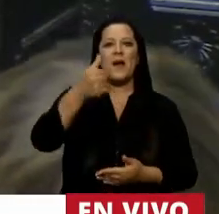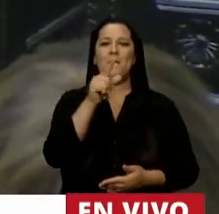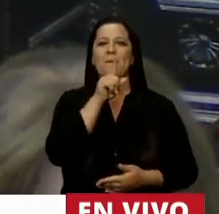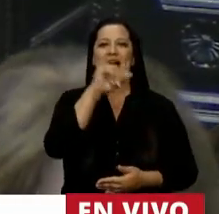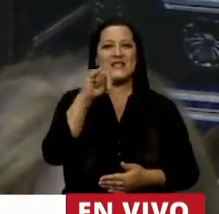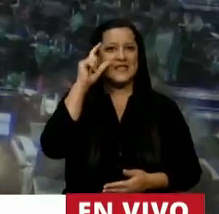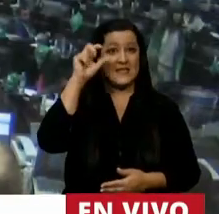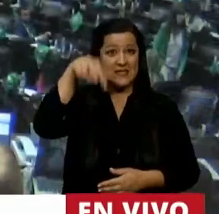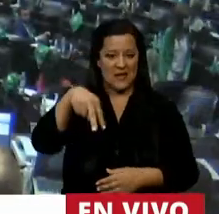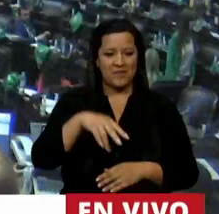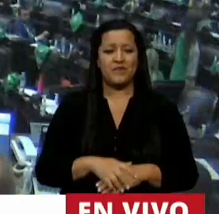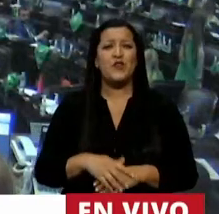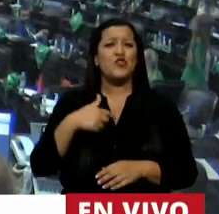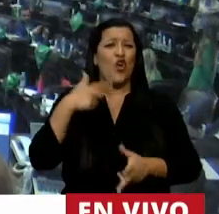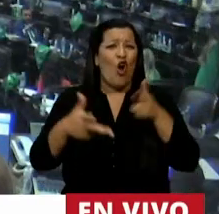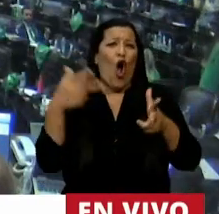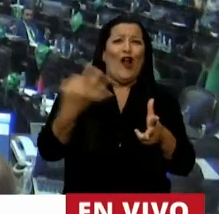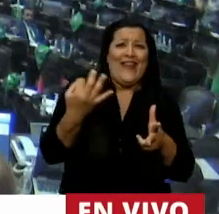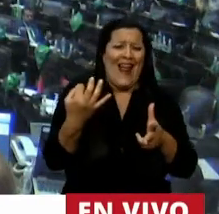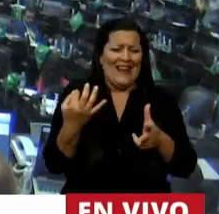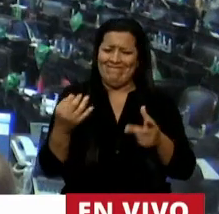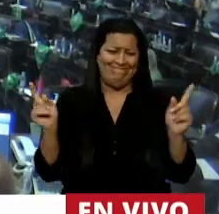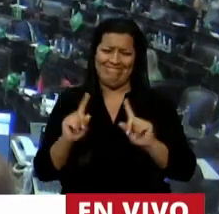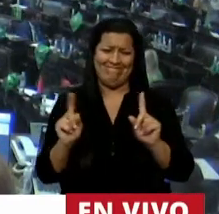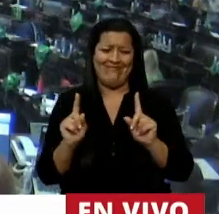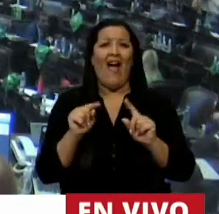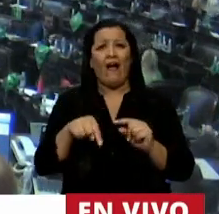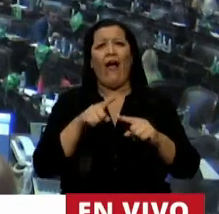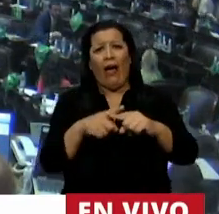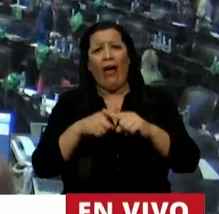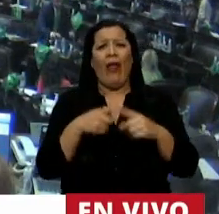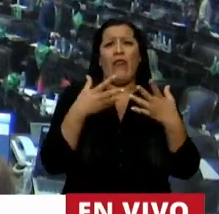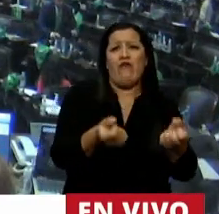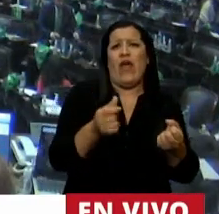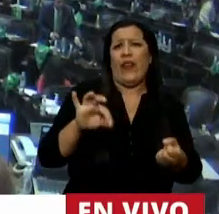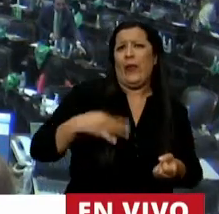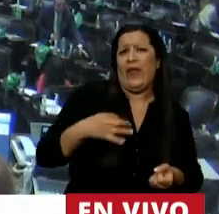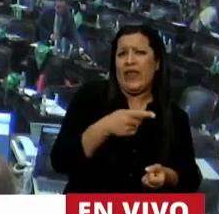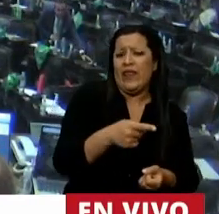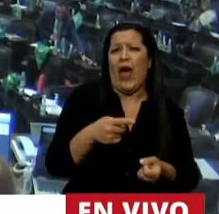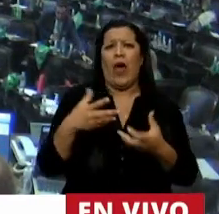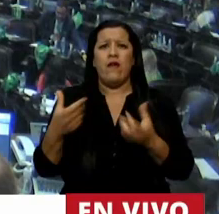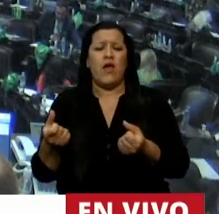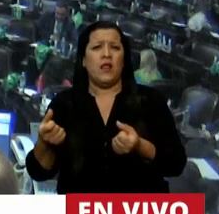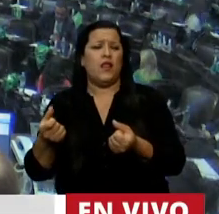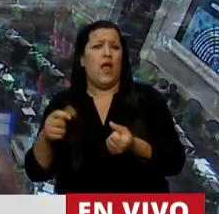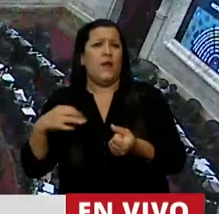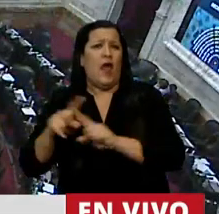No voy a ser original. La verdad, no estamos discutiendo aquí quién defiende la vida y quién no.